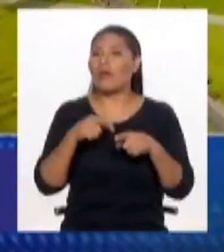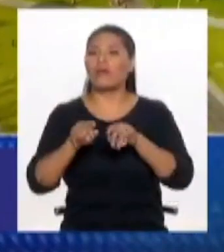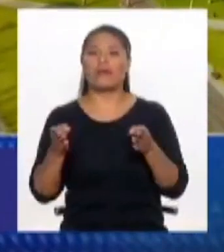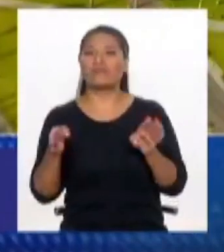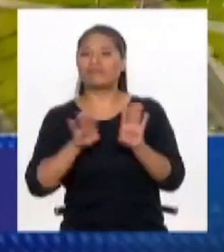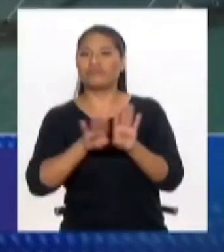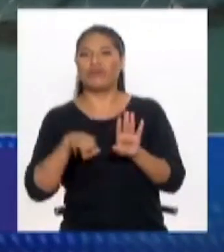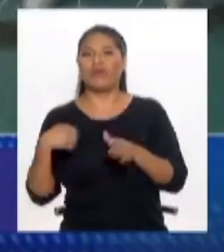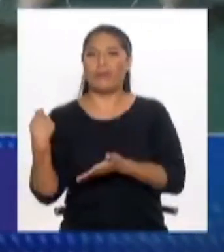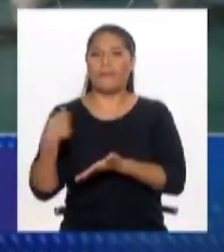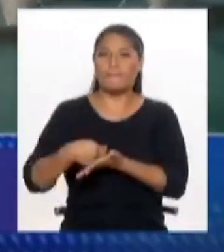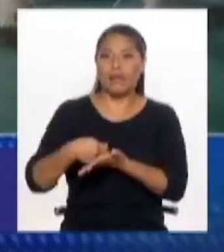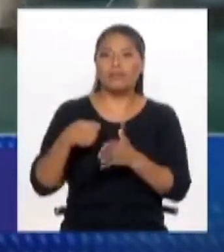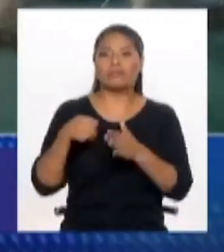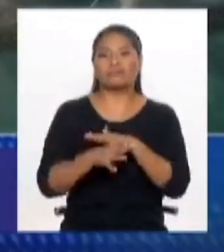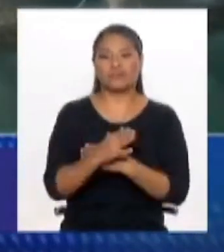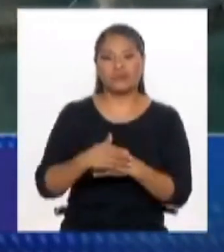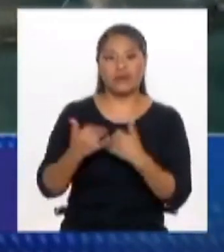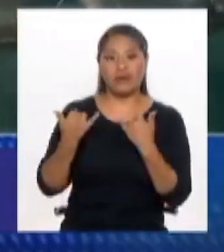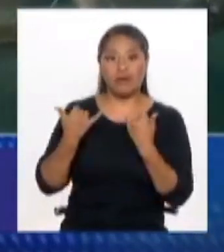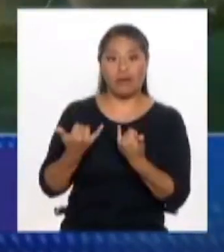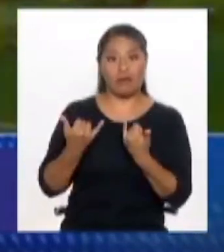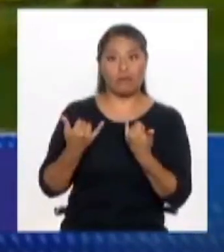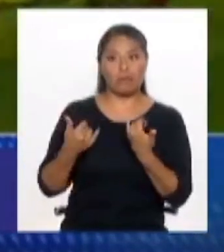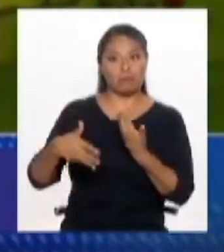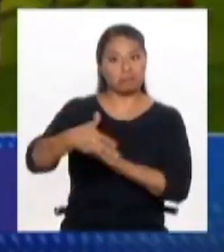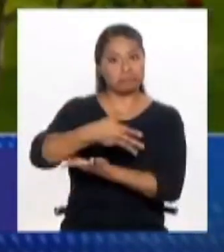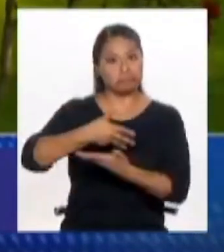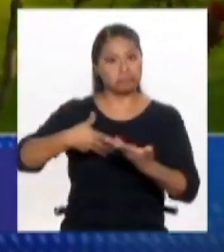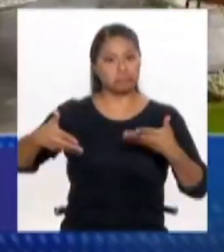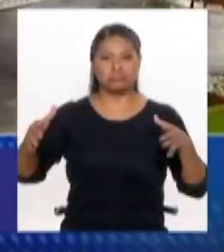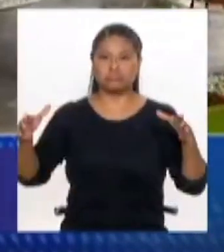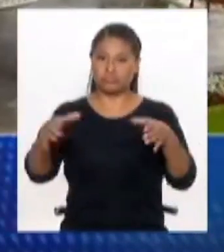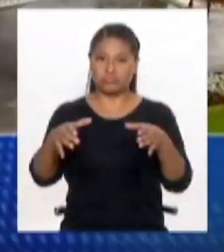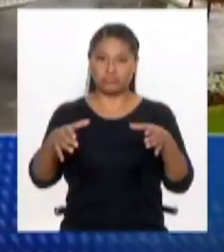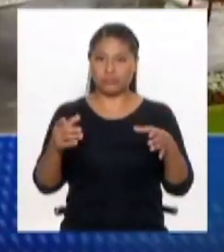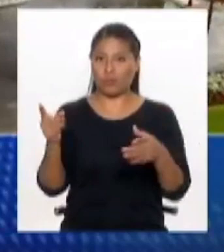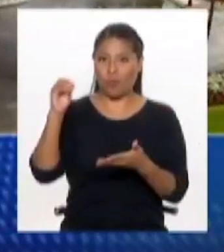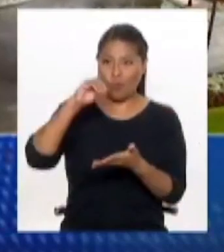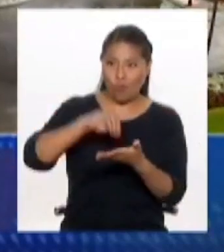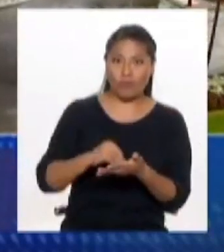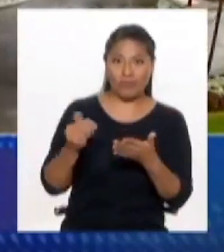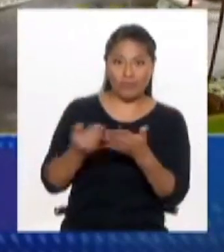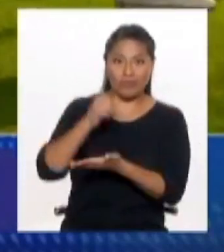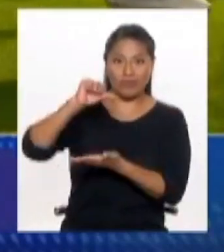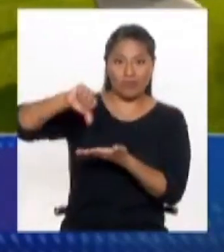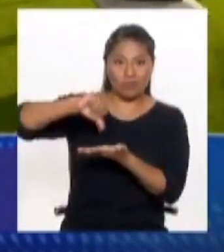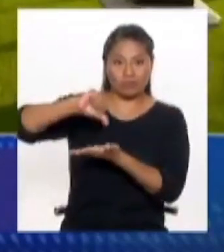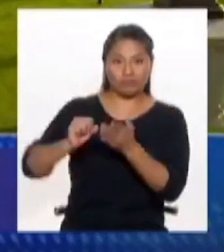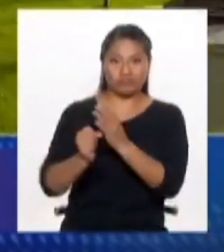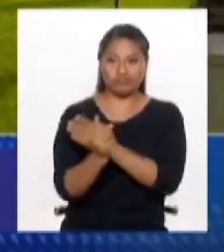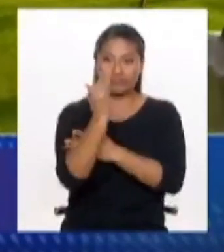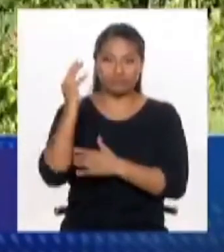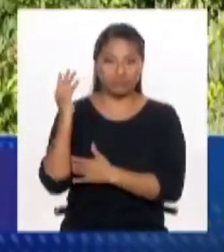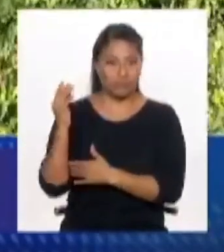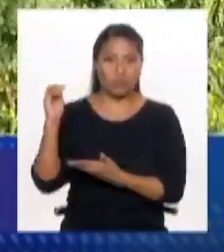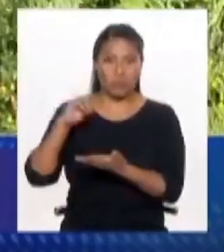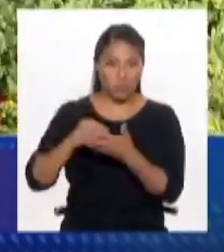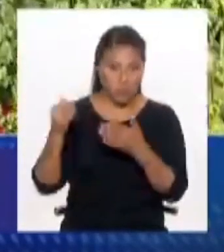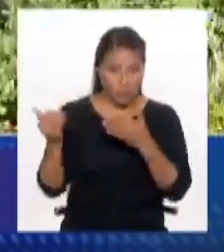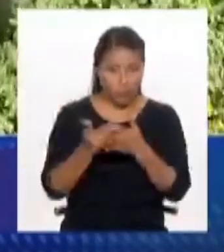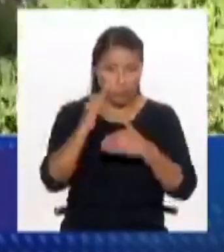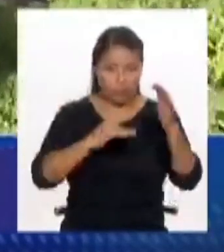décadas que no vemos ninguna promoción de espacio público. No se ha vuelto a crear parques, no se ha vuelto a crear